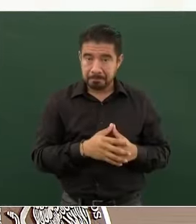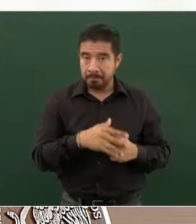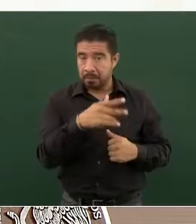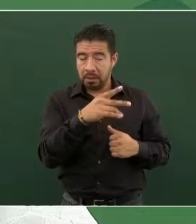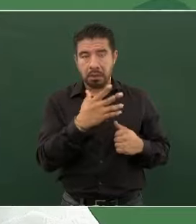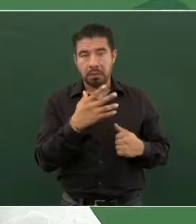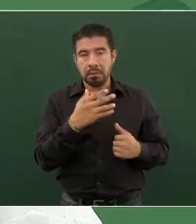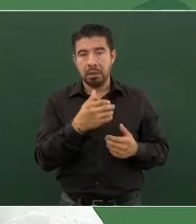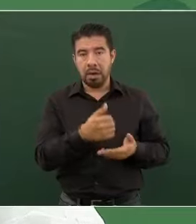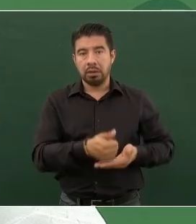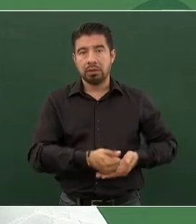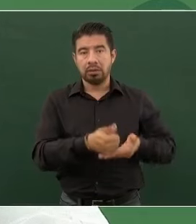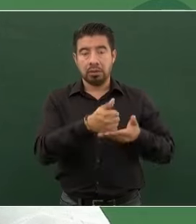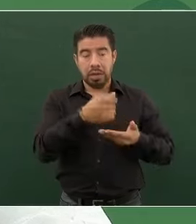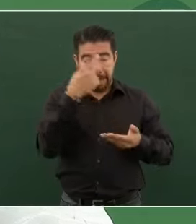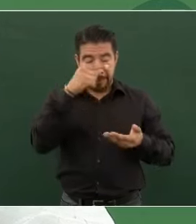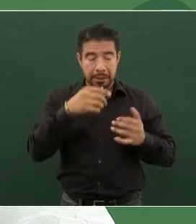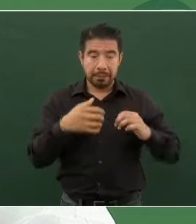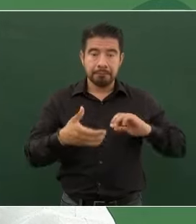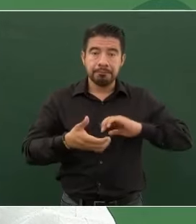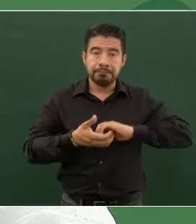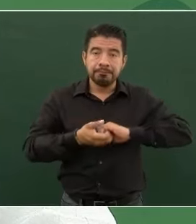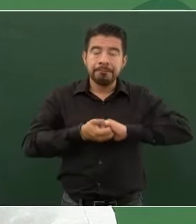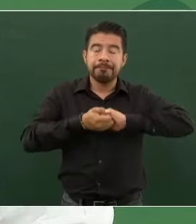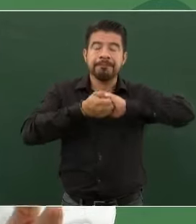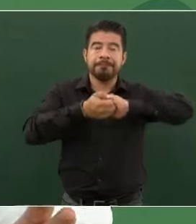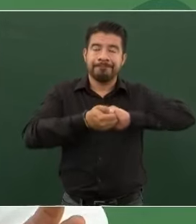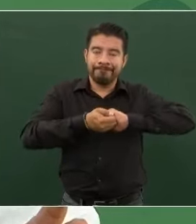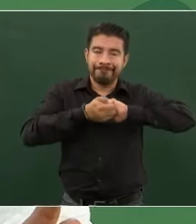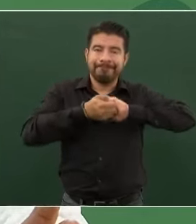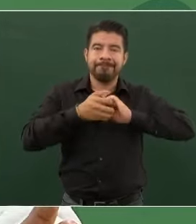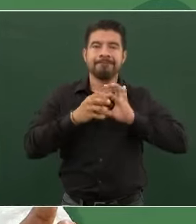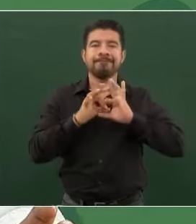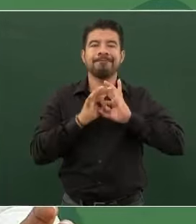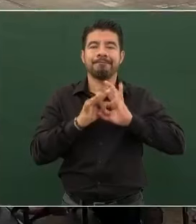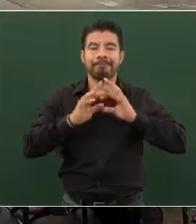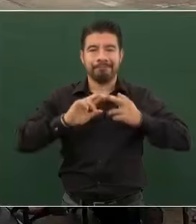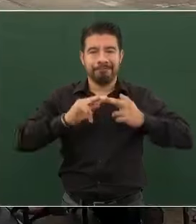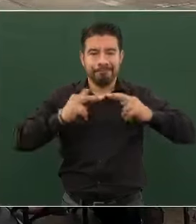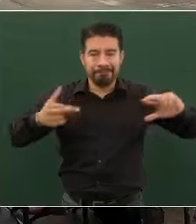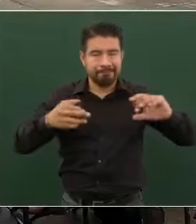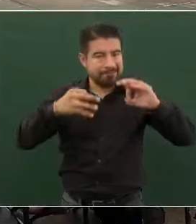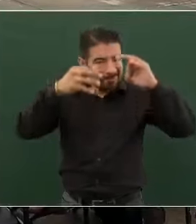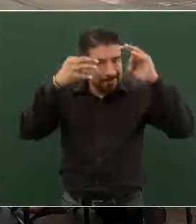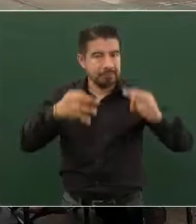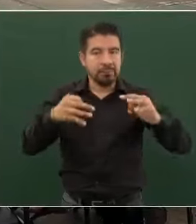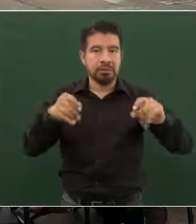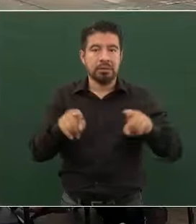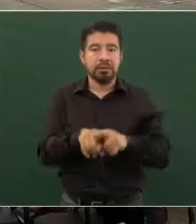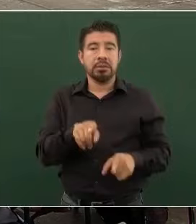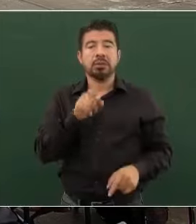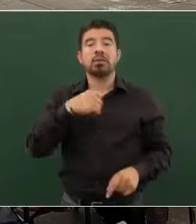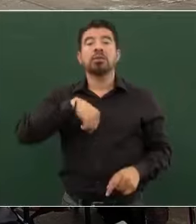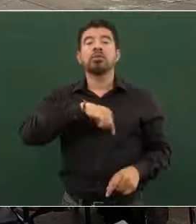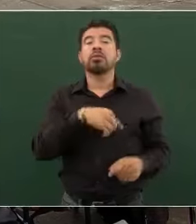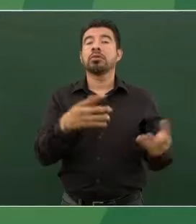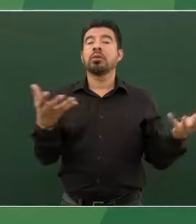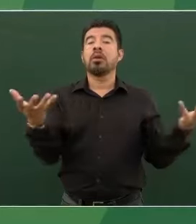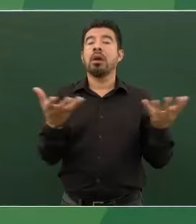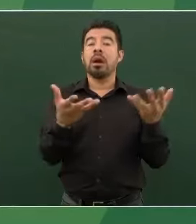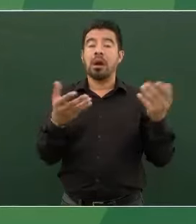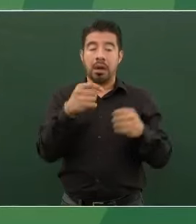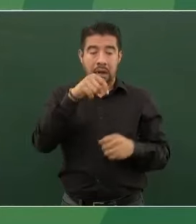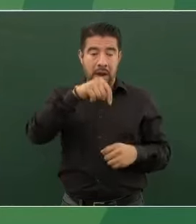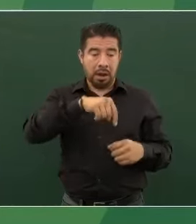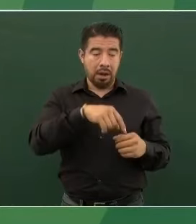porque es bastante lo que nos identifica